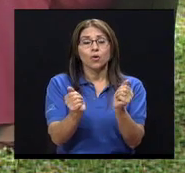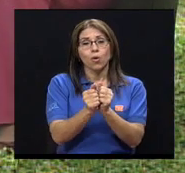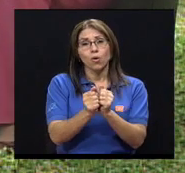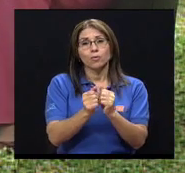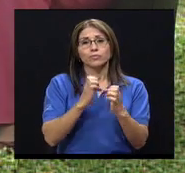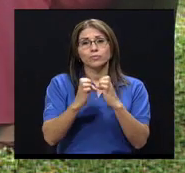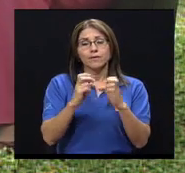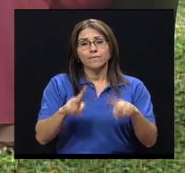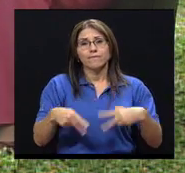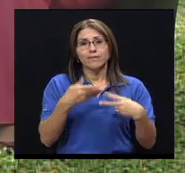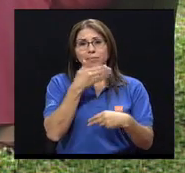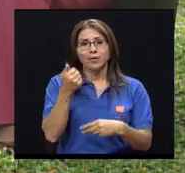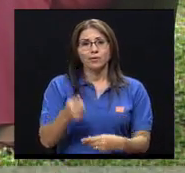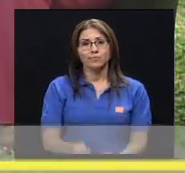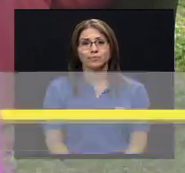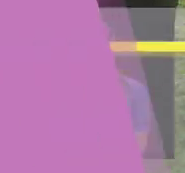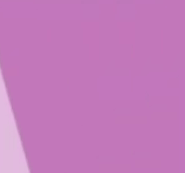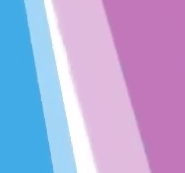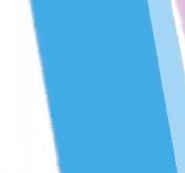para después regresar con más de Vivir Mejor.